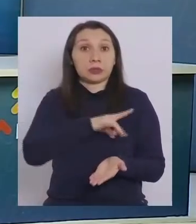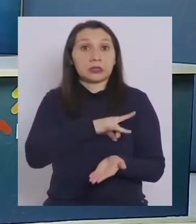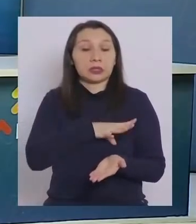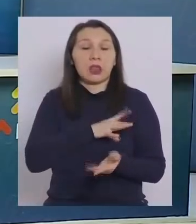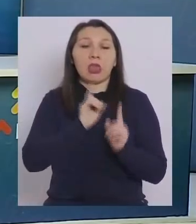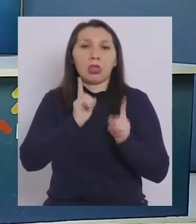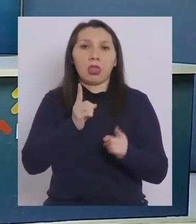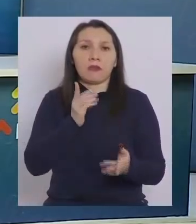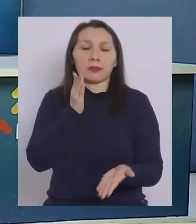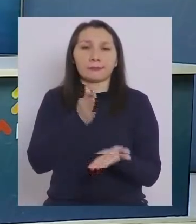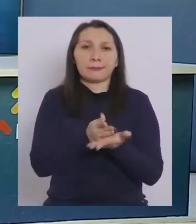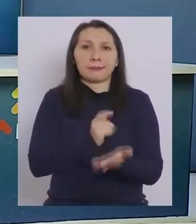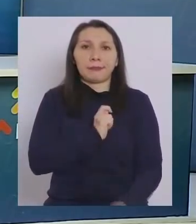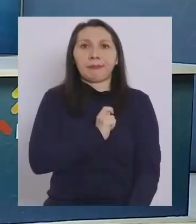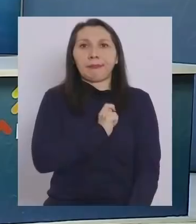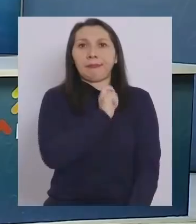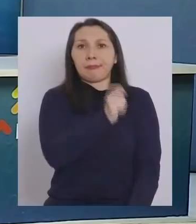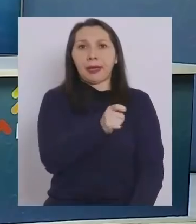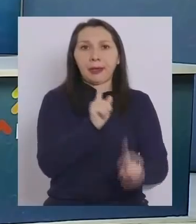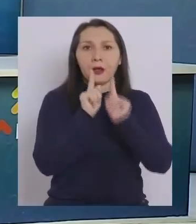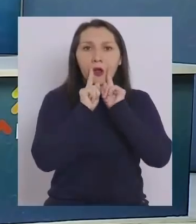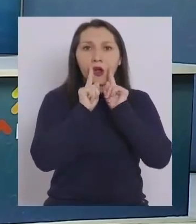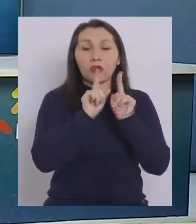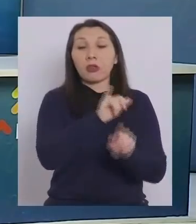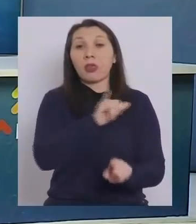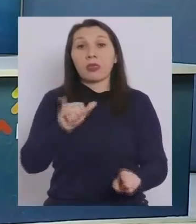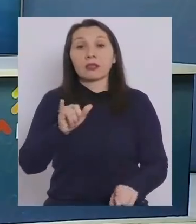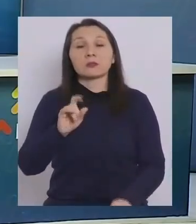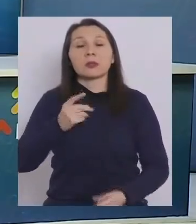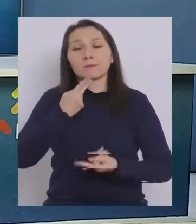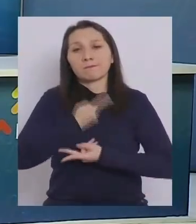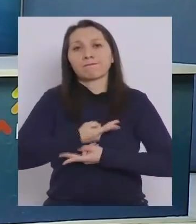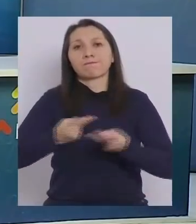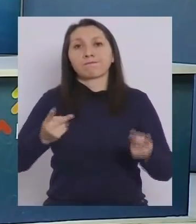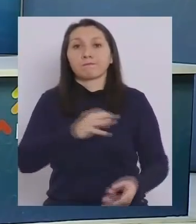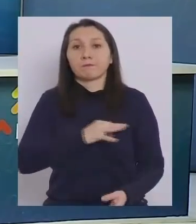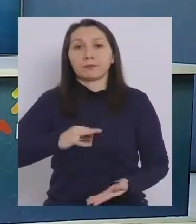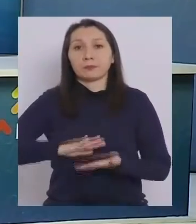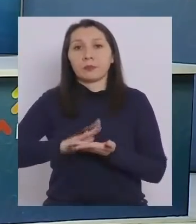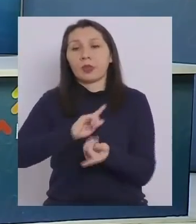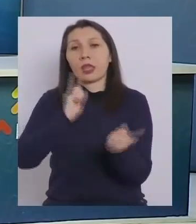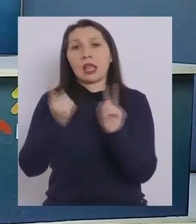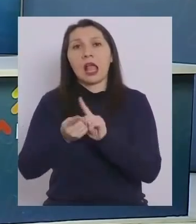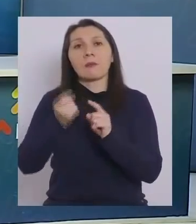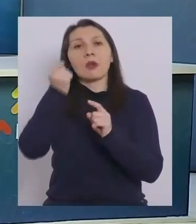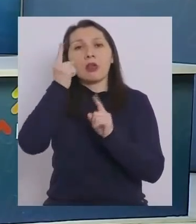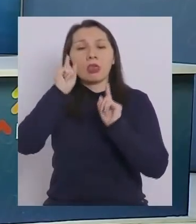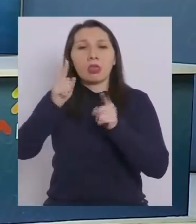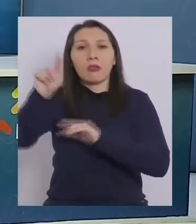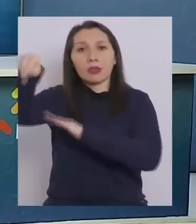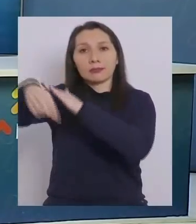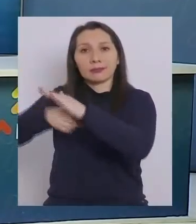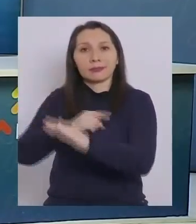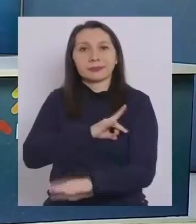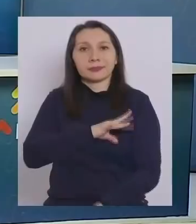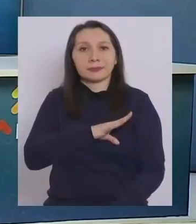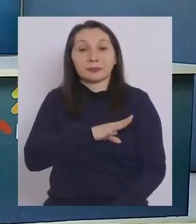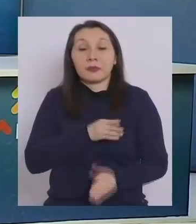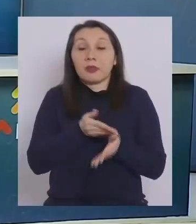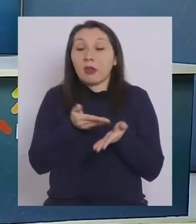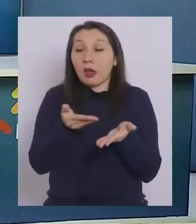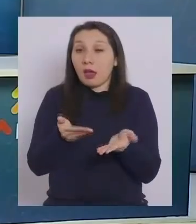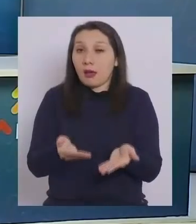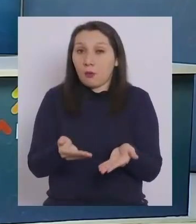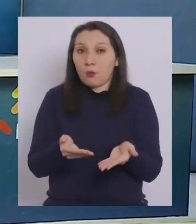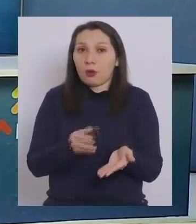han tenido que pagar a estos establecimientos luego de que el Minsal sabemos cambiar a los criterios para la entrada a nuestro país. Ahora,